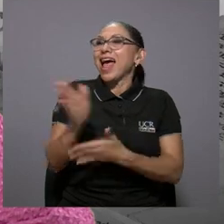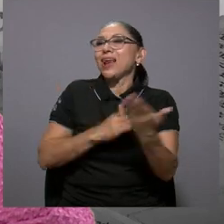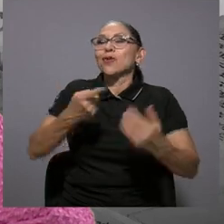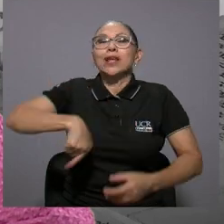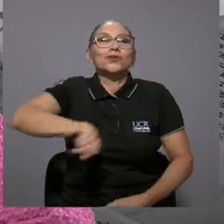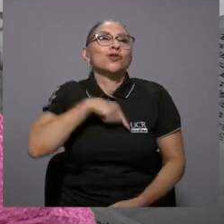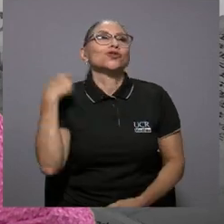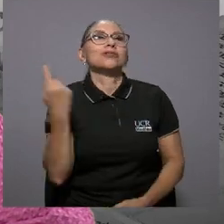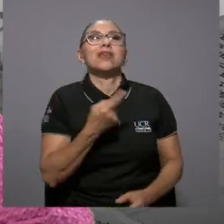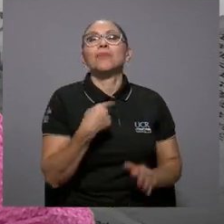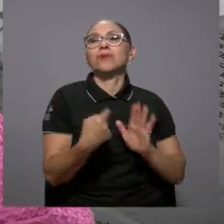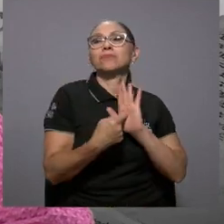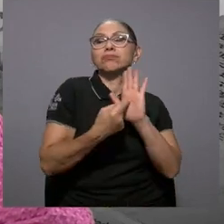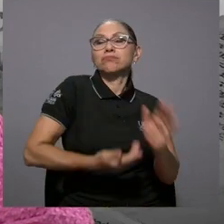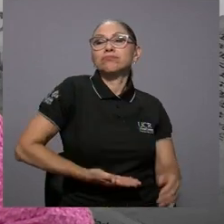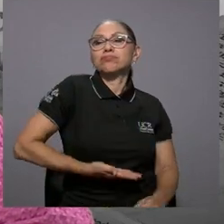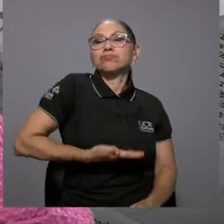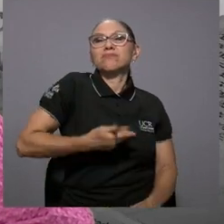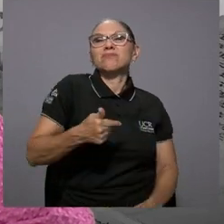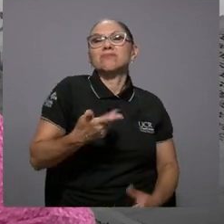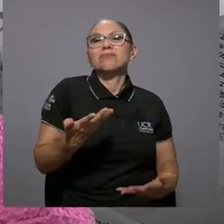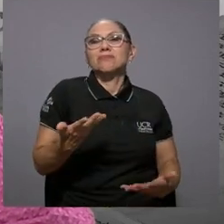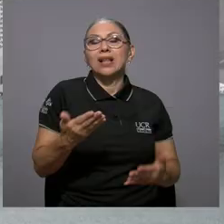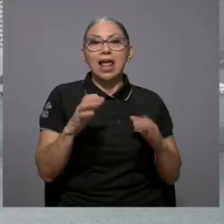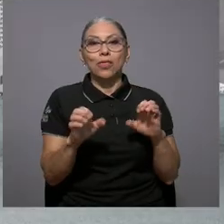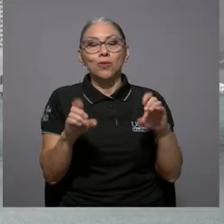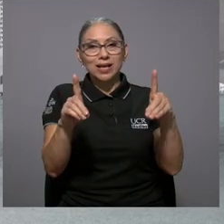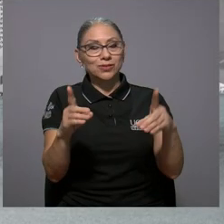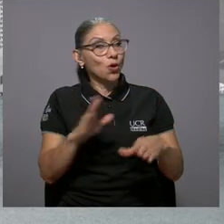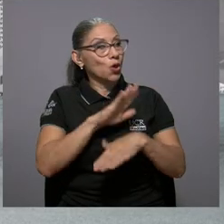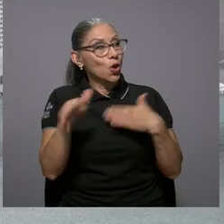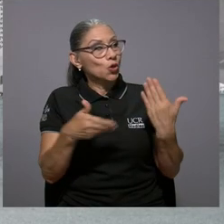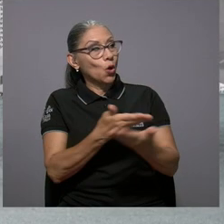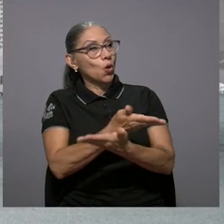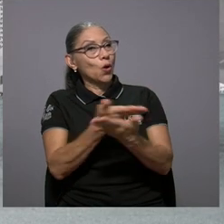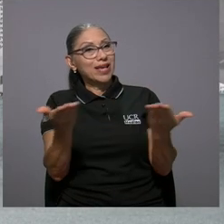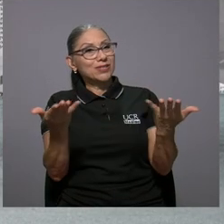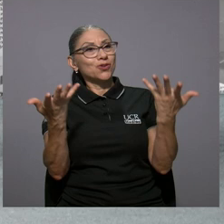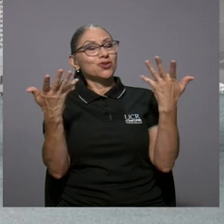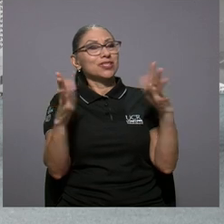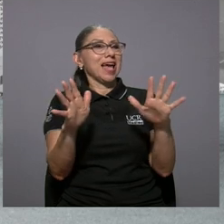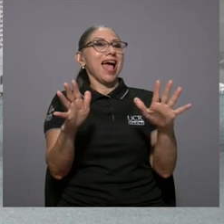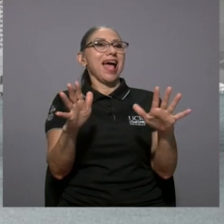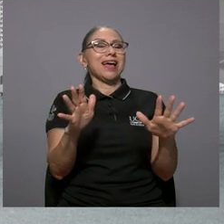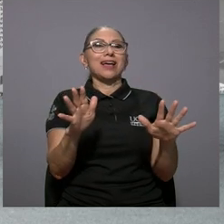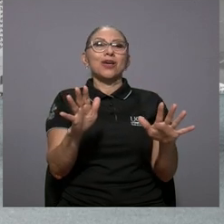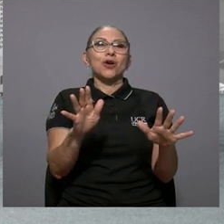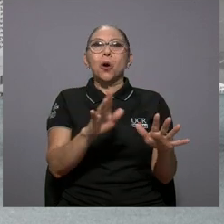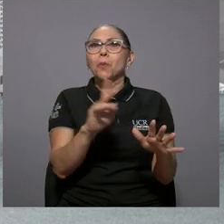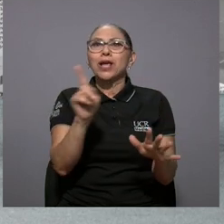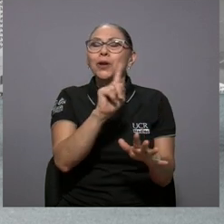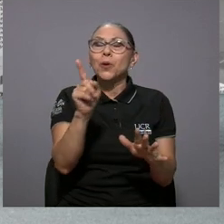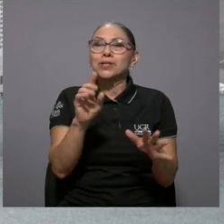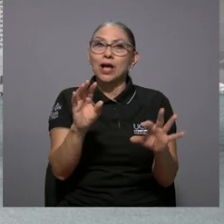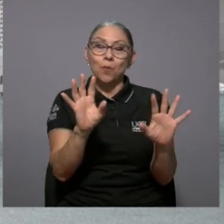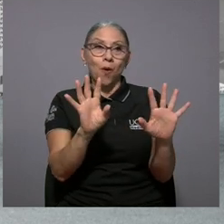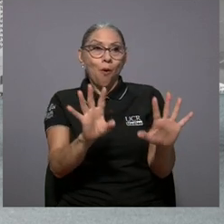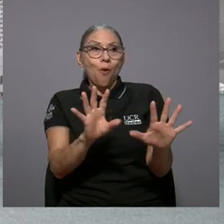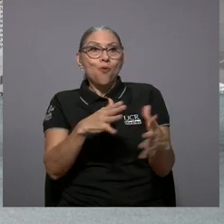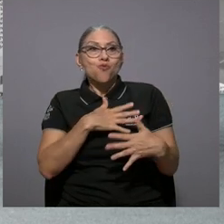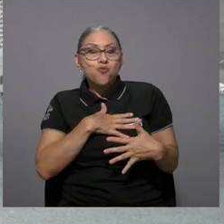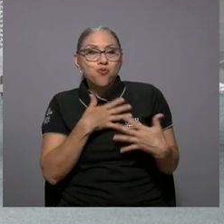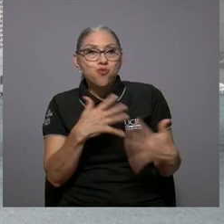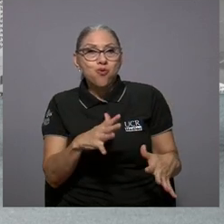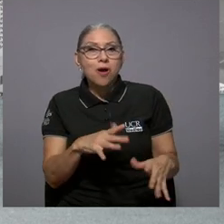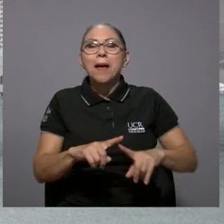nuestro tapito de dominguiar que era la educación todo eso ha sido como ha ido perdiendo su lustre digamos